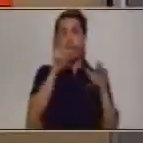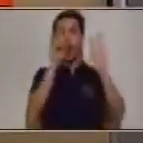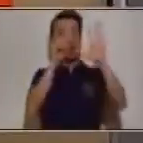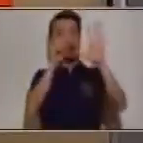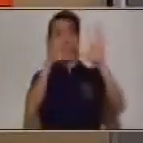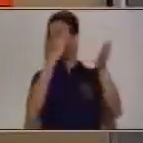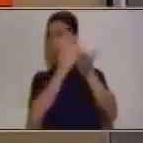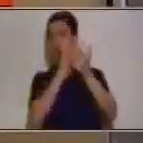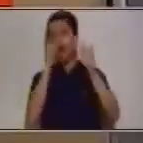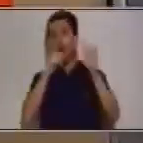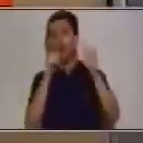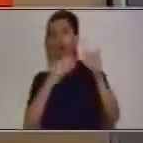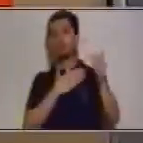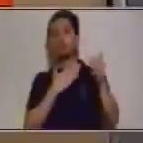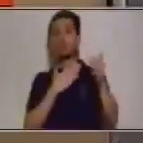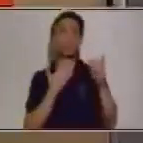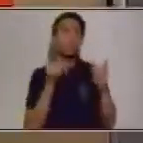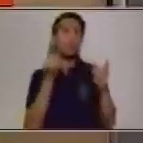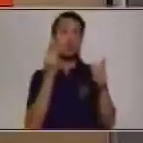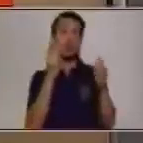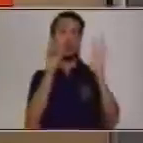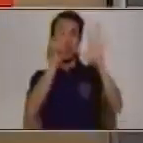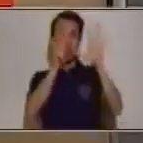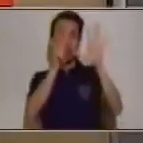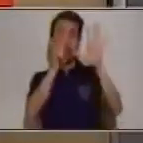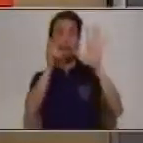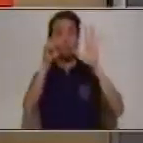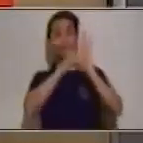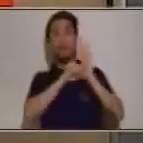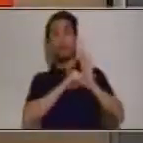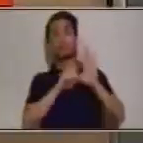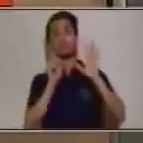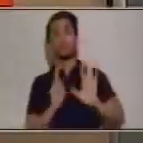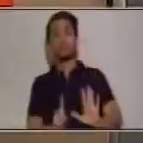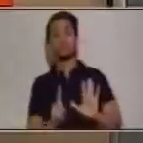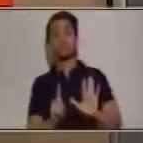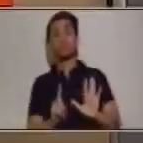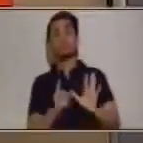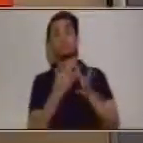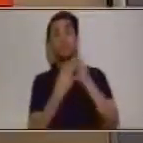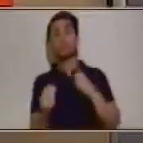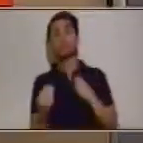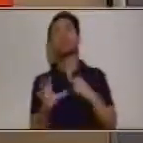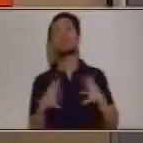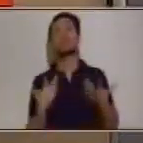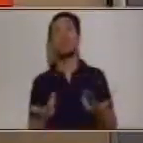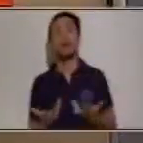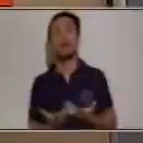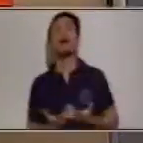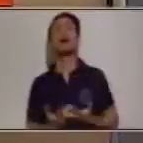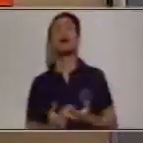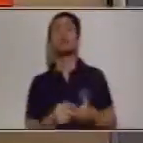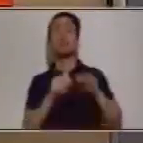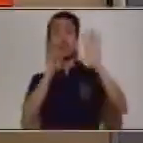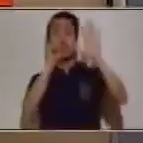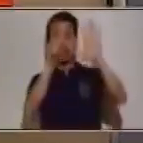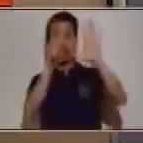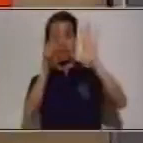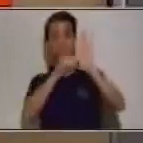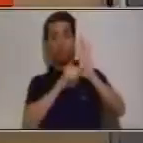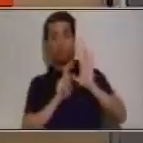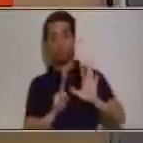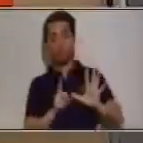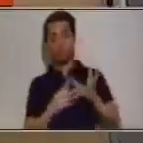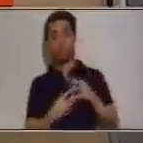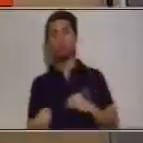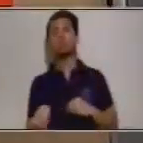es ocho, ahora es siete y a siete le quito seis. ¿Cuánto me va a quedar? ¿Cuánto? A siete le quito seis.